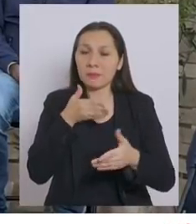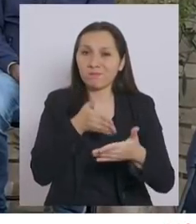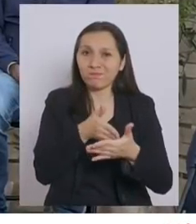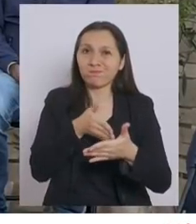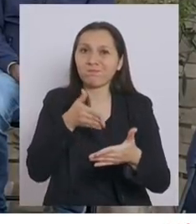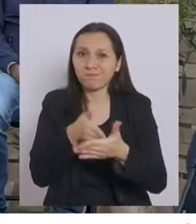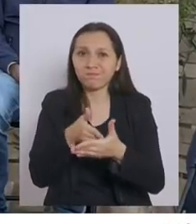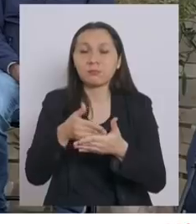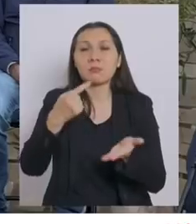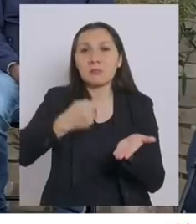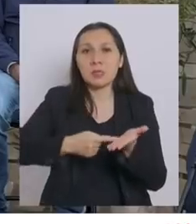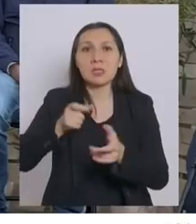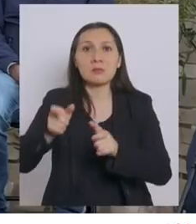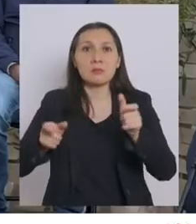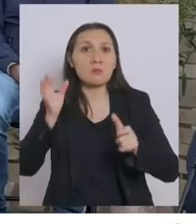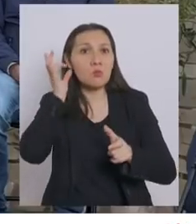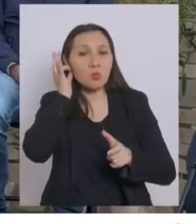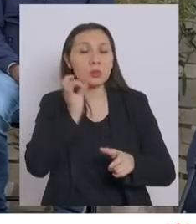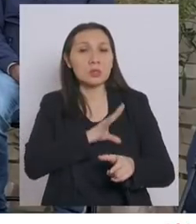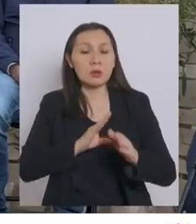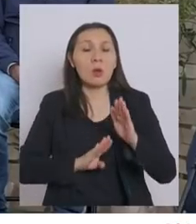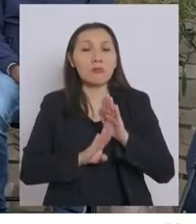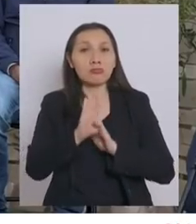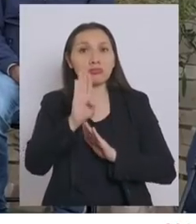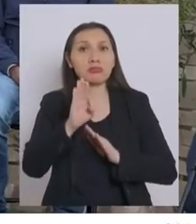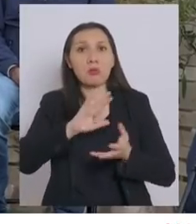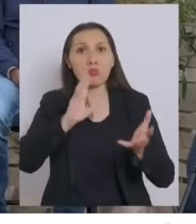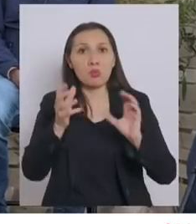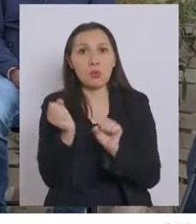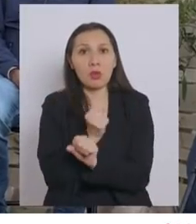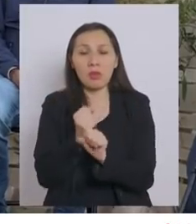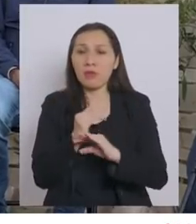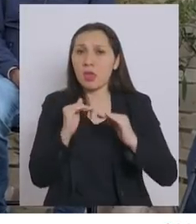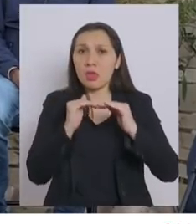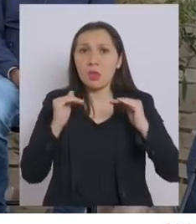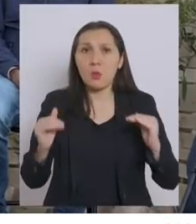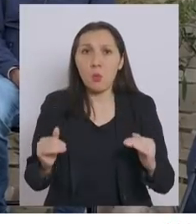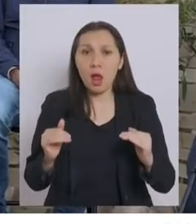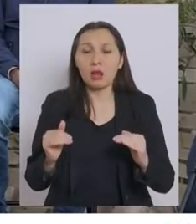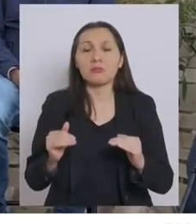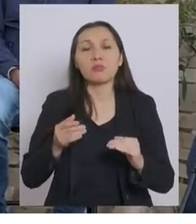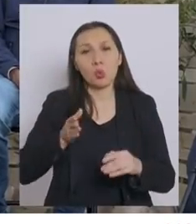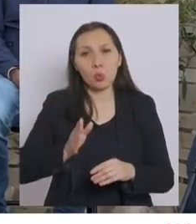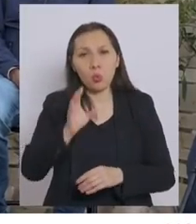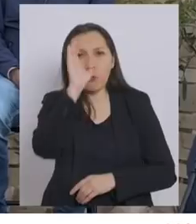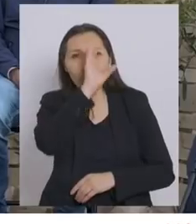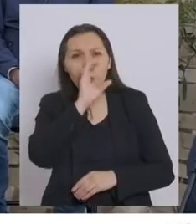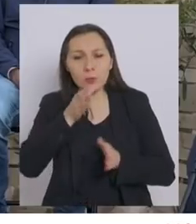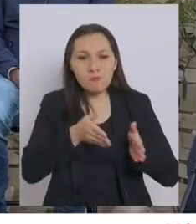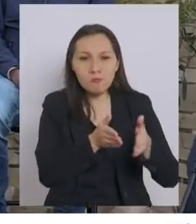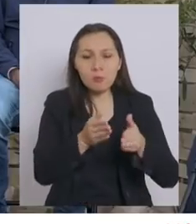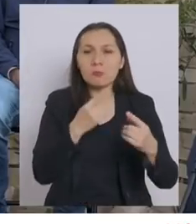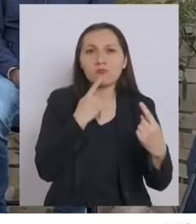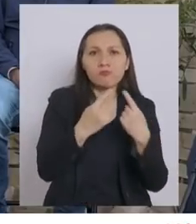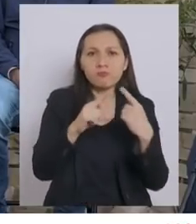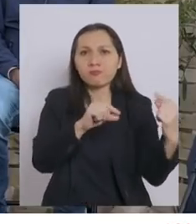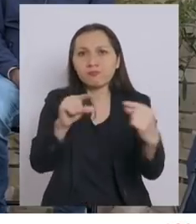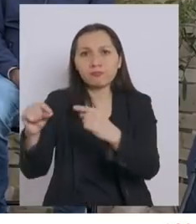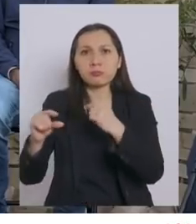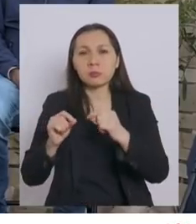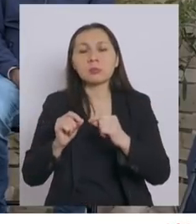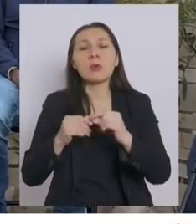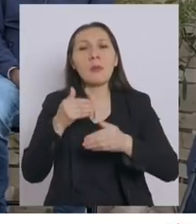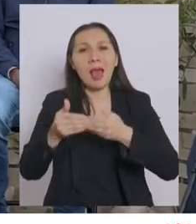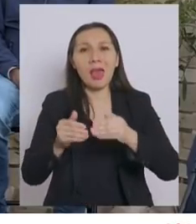para que miles de chilenas se desarrollen en el mundo laboral en igualdad de condiciones, seguimos buscando caminos de diálogo para